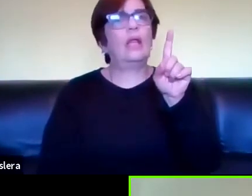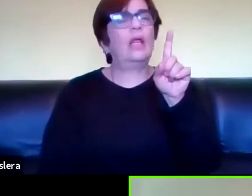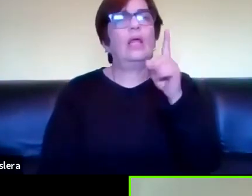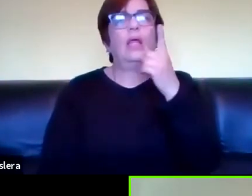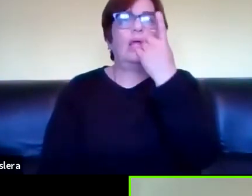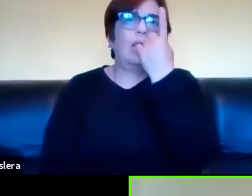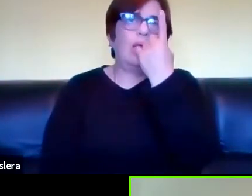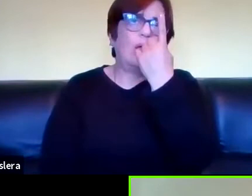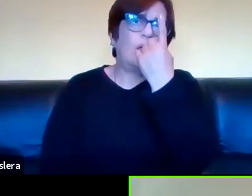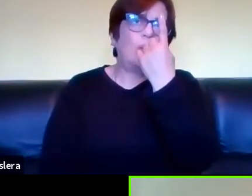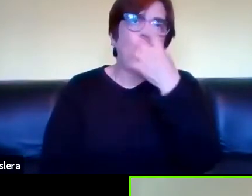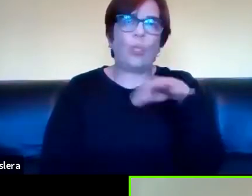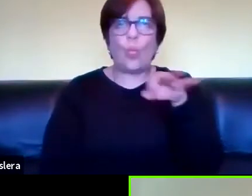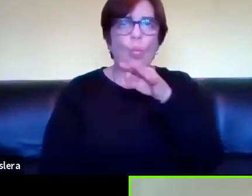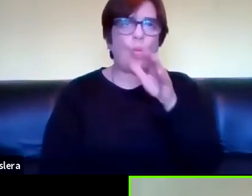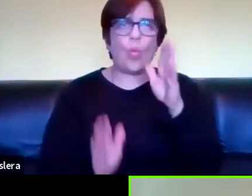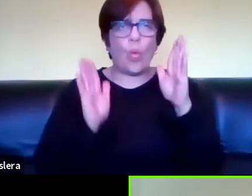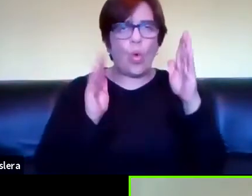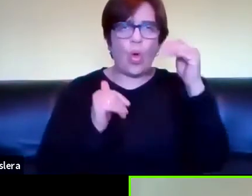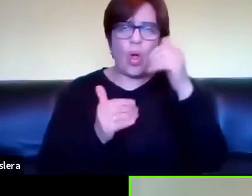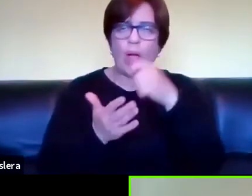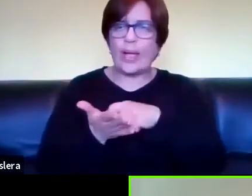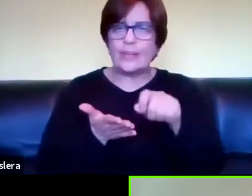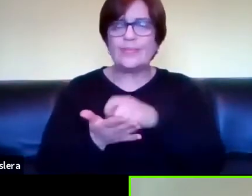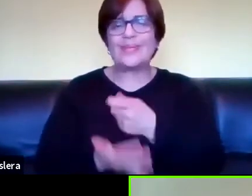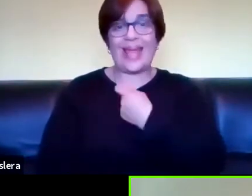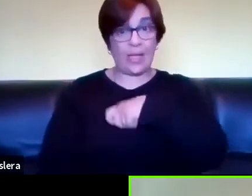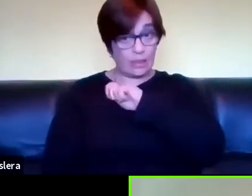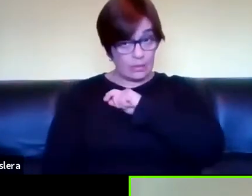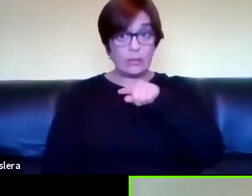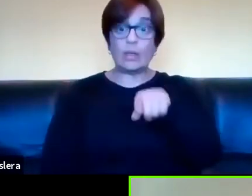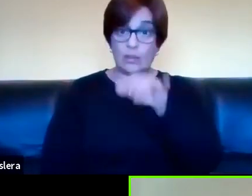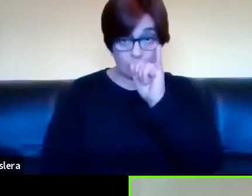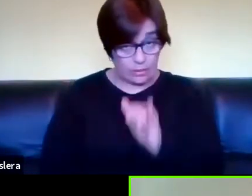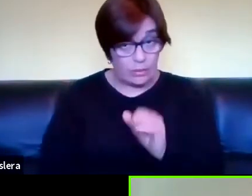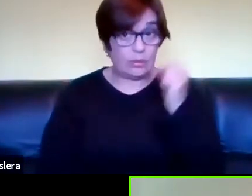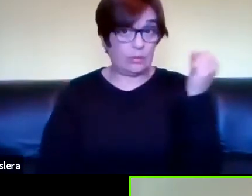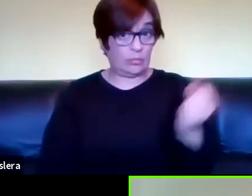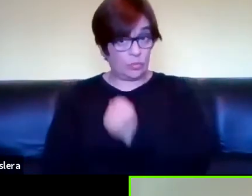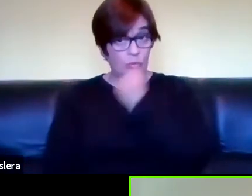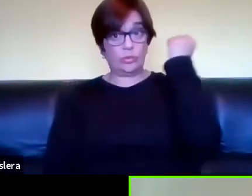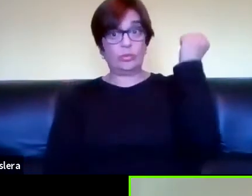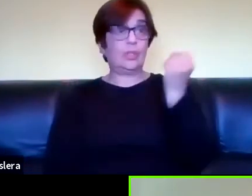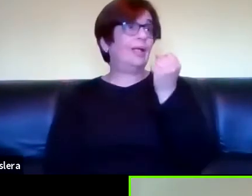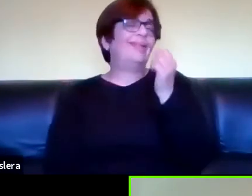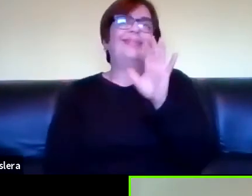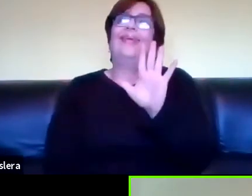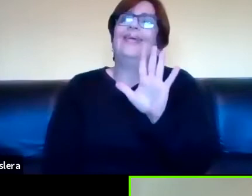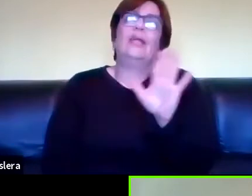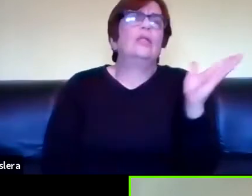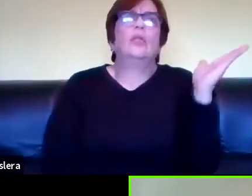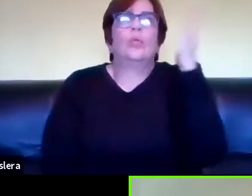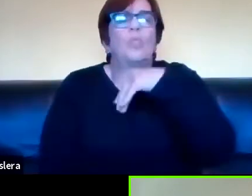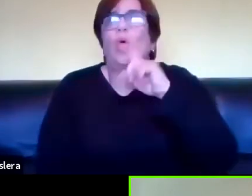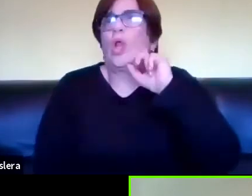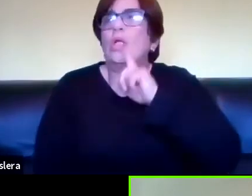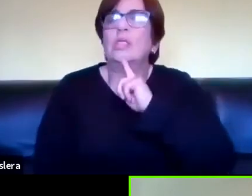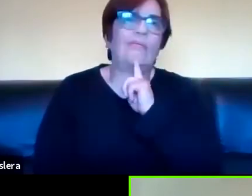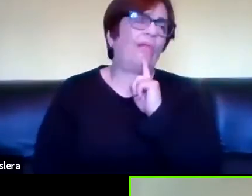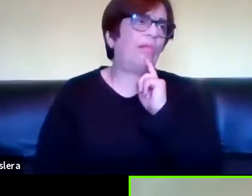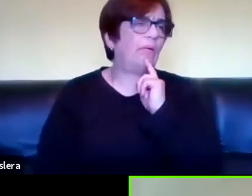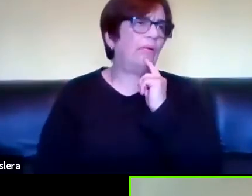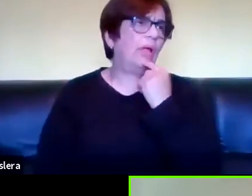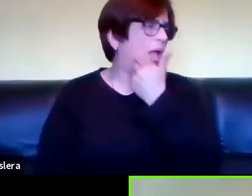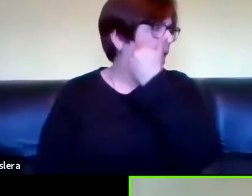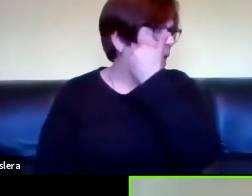la escritura en español que también es importantísimo porque los sordos no pueden quedar exentos de la escritura en